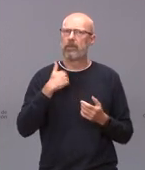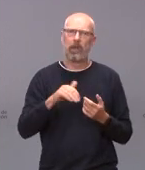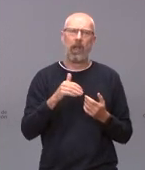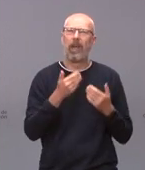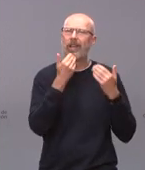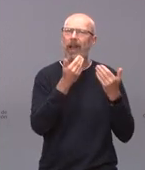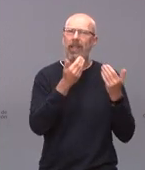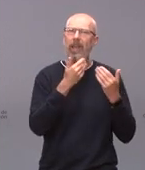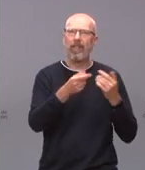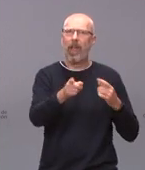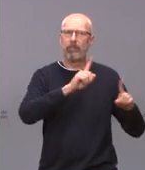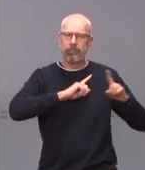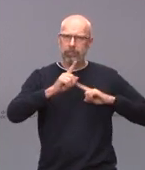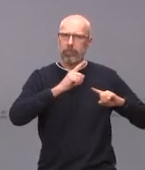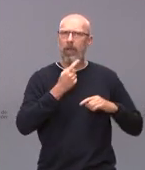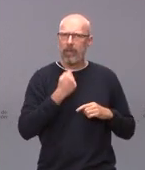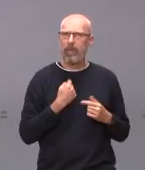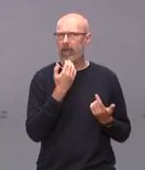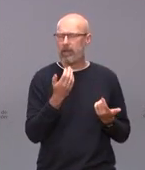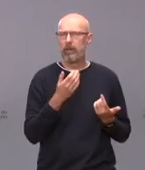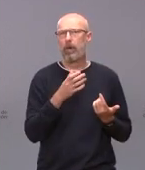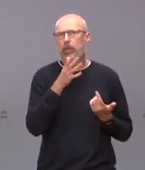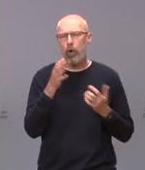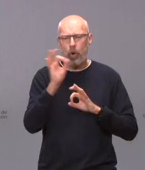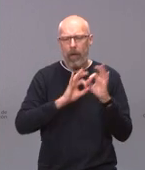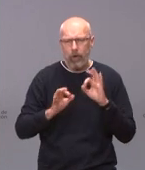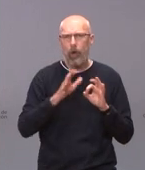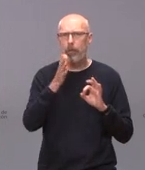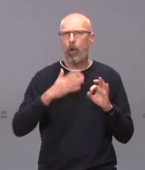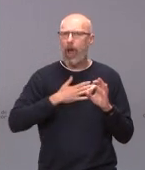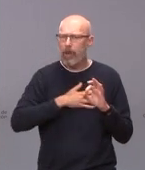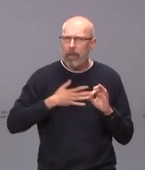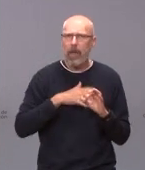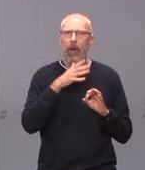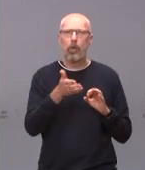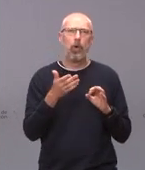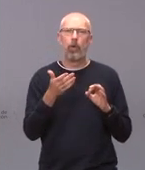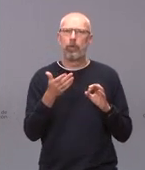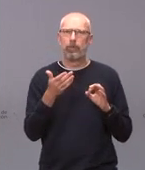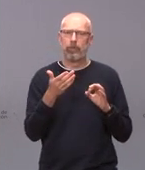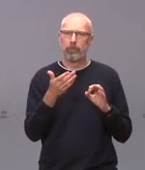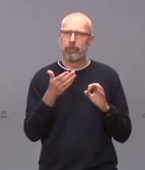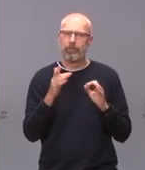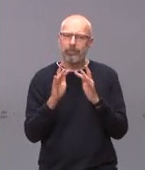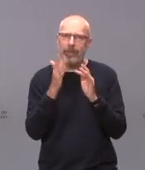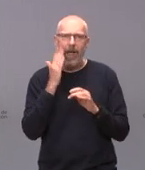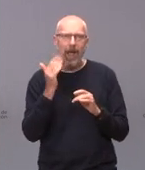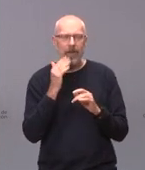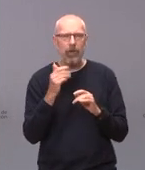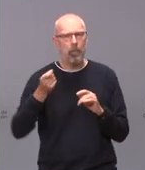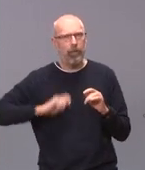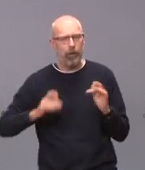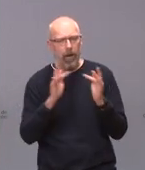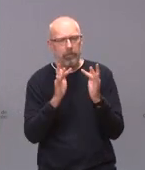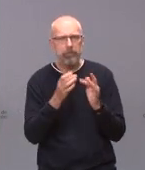agradecimientos, no solo por la organización, sino por la amabilidad y el trato exquisito de nuestros profesionales. Y queremos también